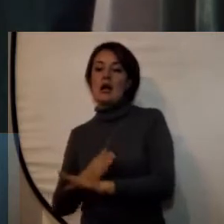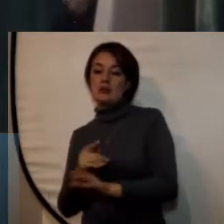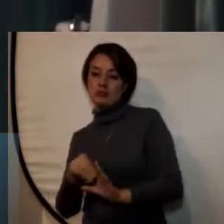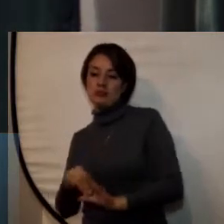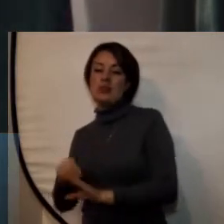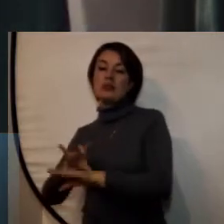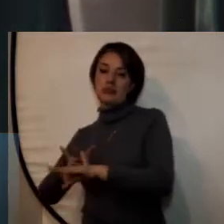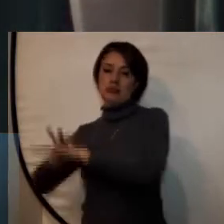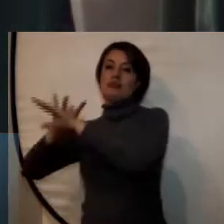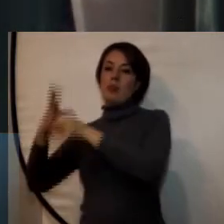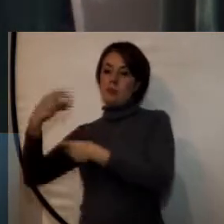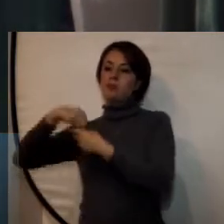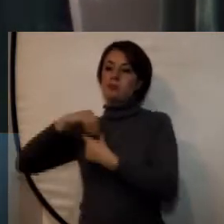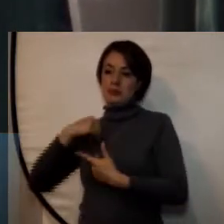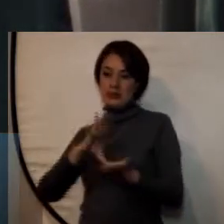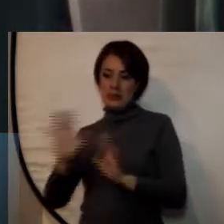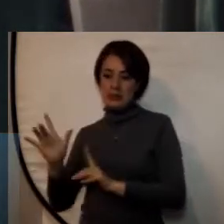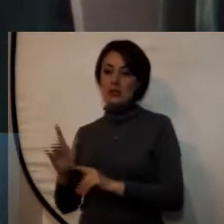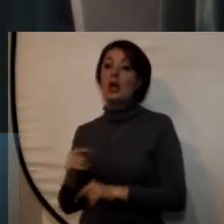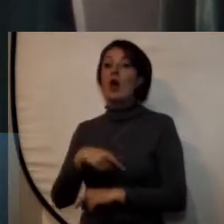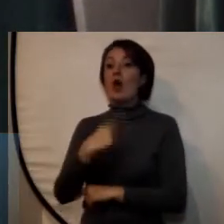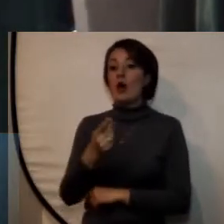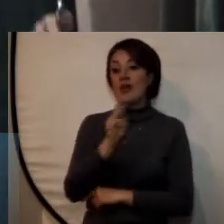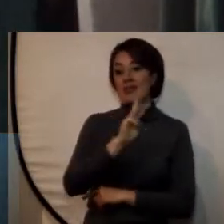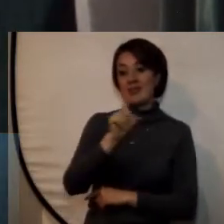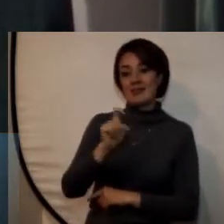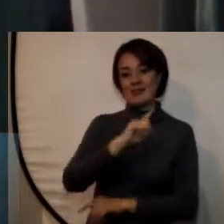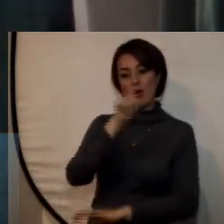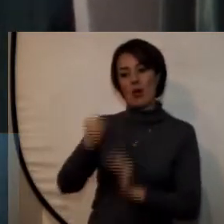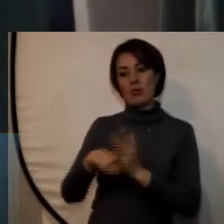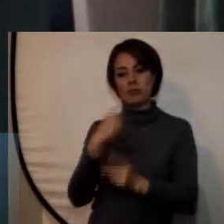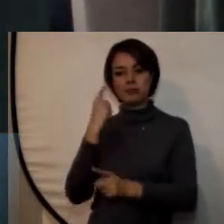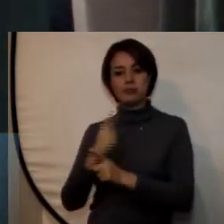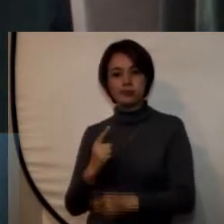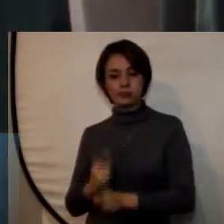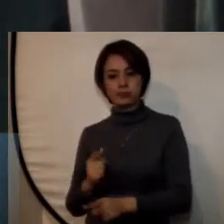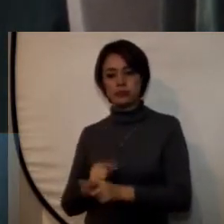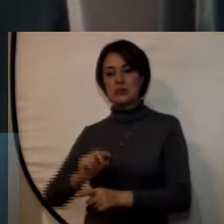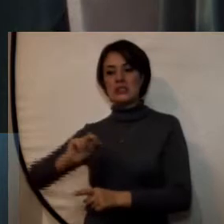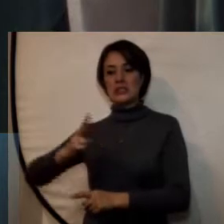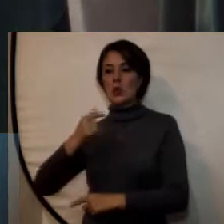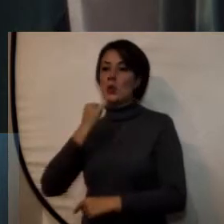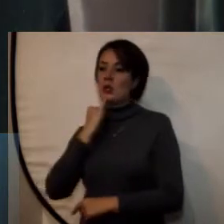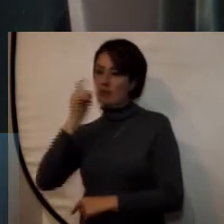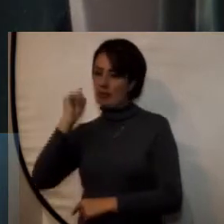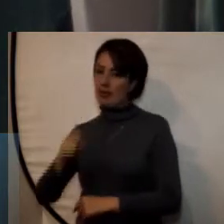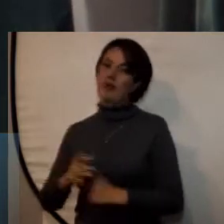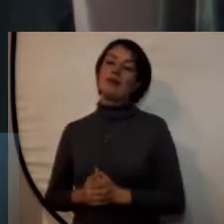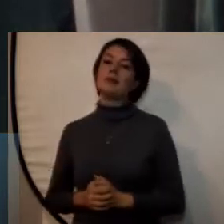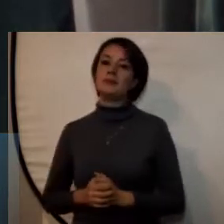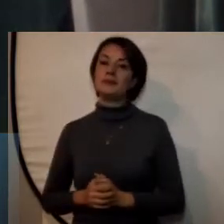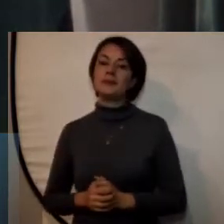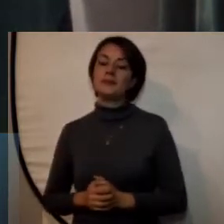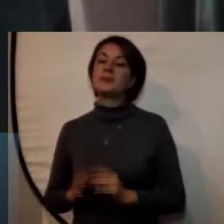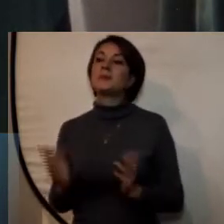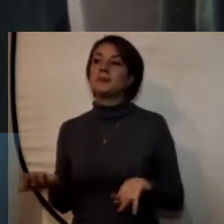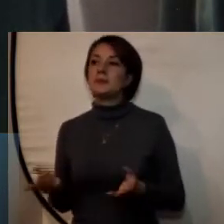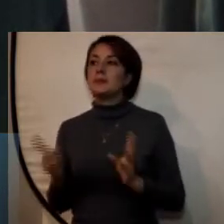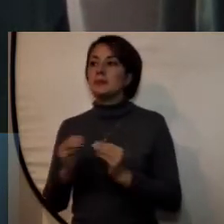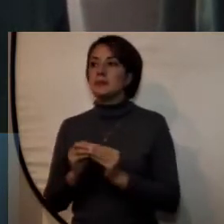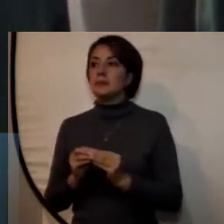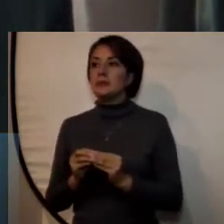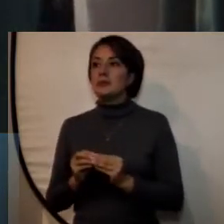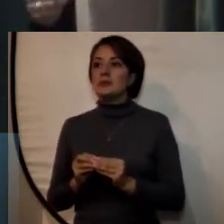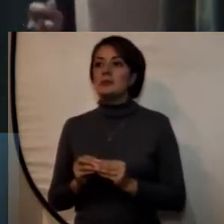de doctorado y los 36 por supuesto con el cumplimiento de un segundo idioma considero también que